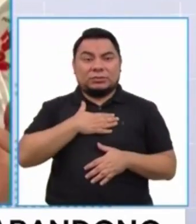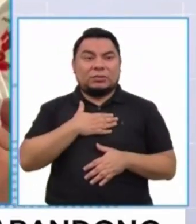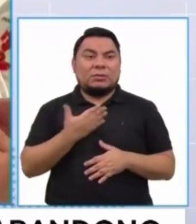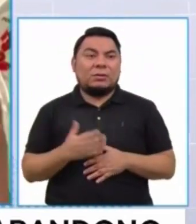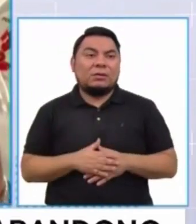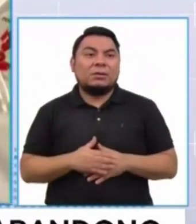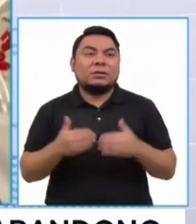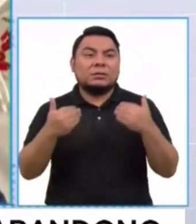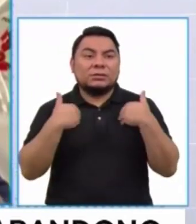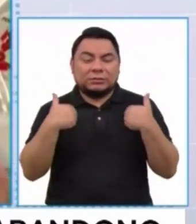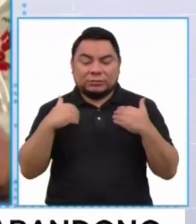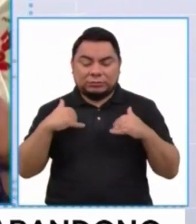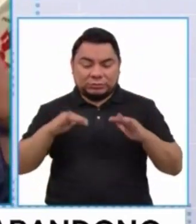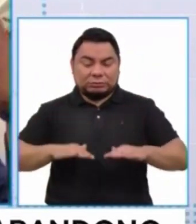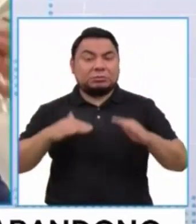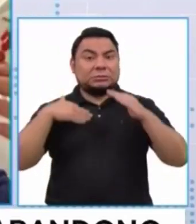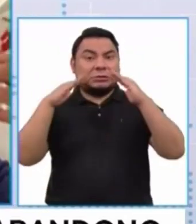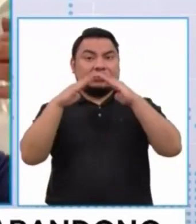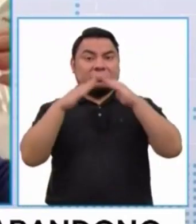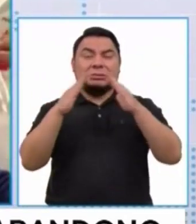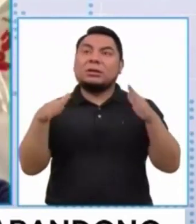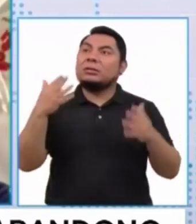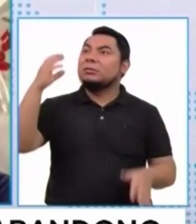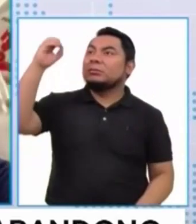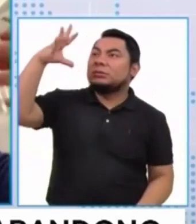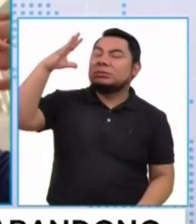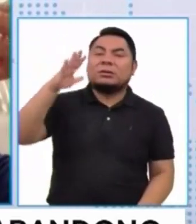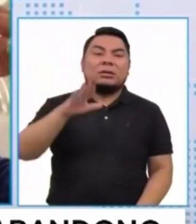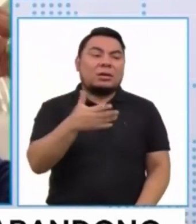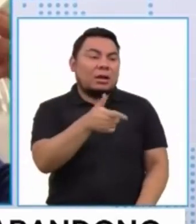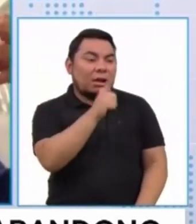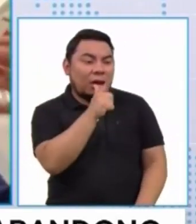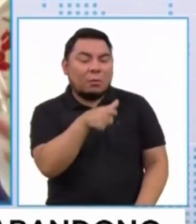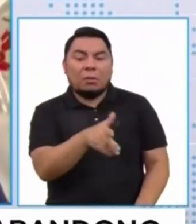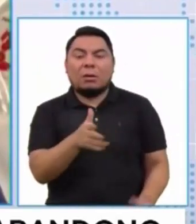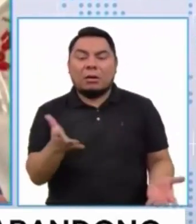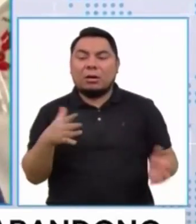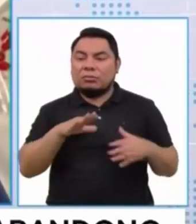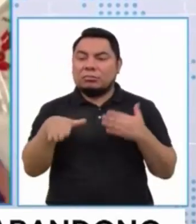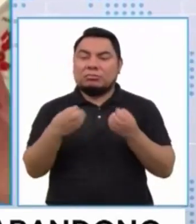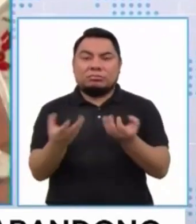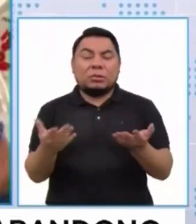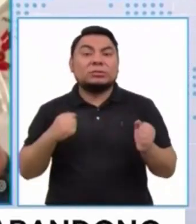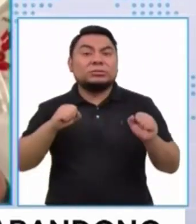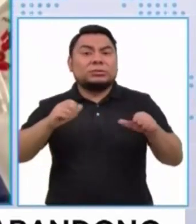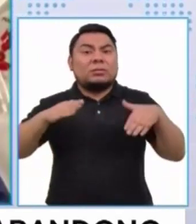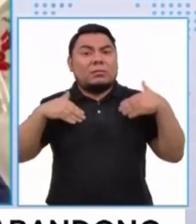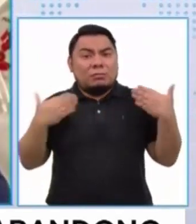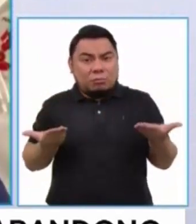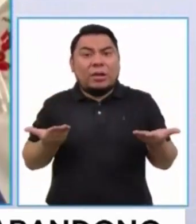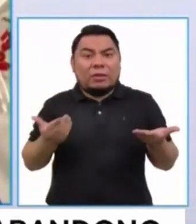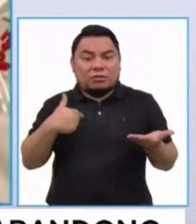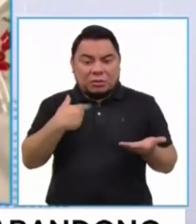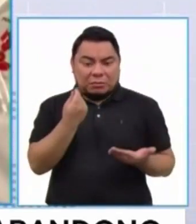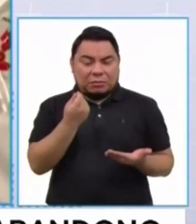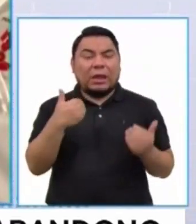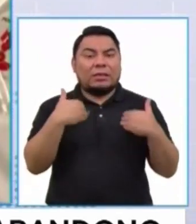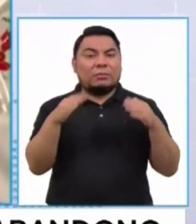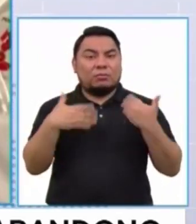tengo mi casa, tengo luz, tengo agua, tengo la posibilidad de mantener un niño.